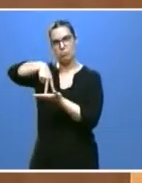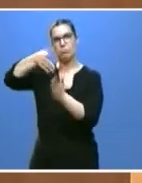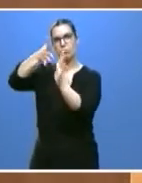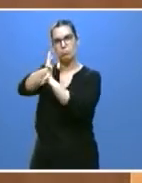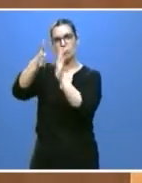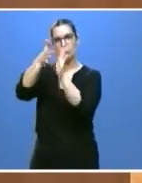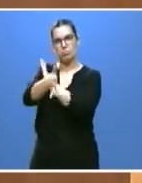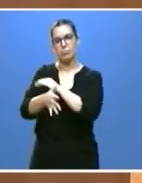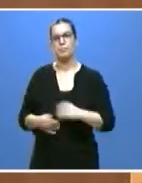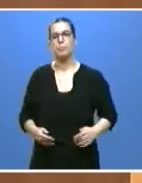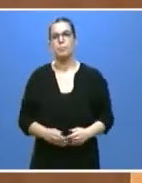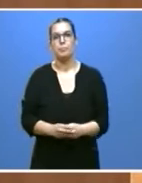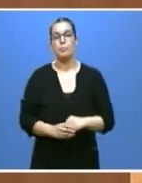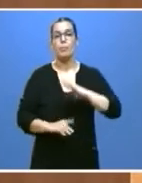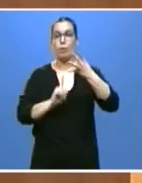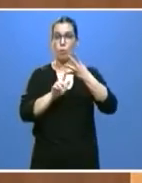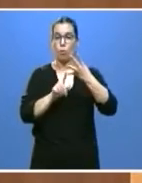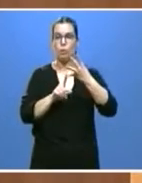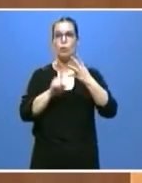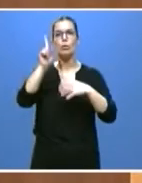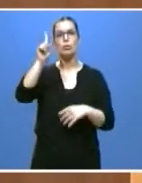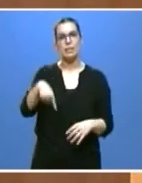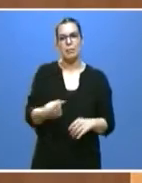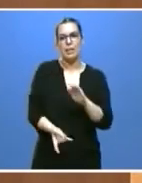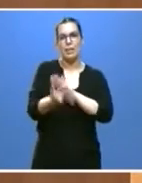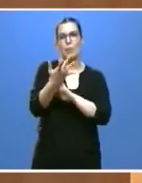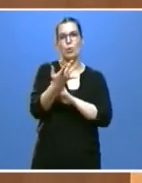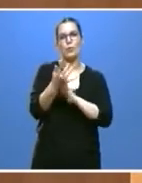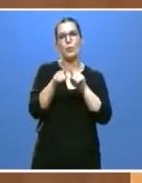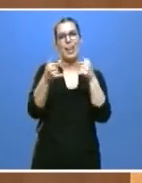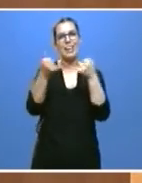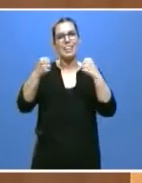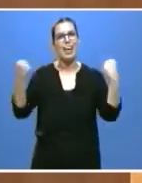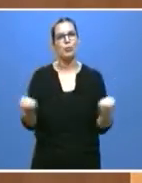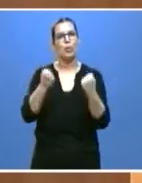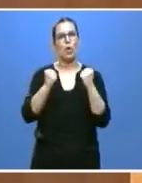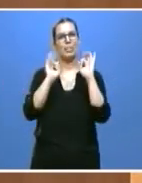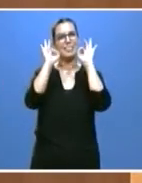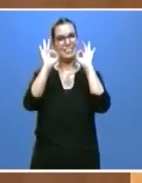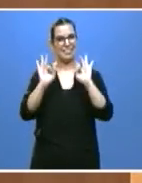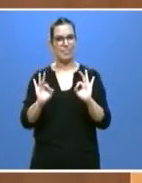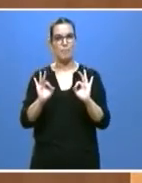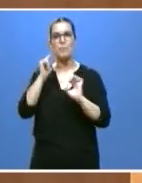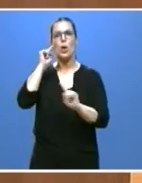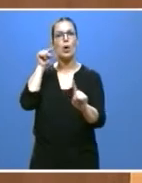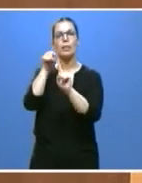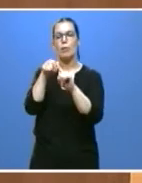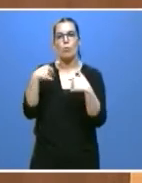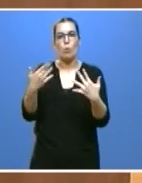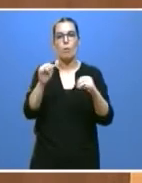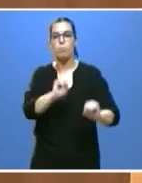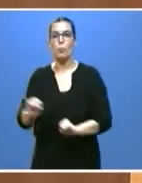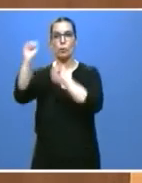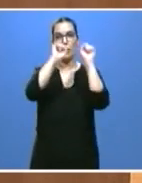Y finalmente, y en cuarto lugar, emprendimos líneas de actuación concretas. Con los objetivos de proteger a las